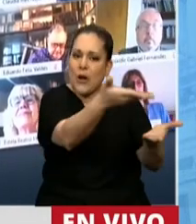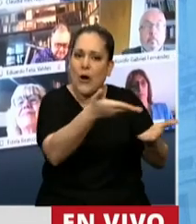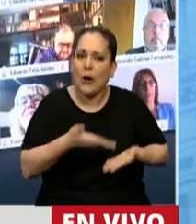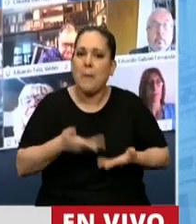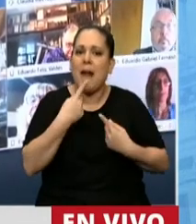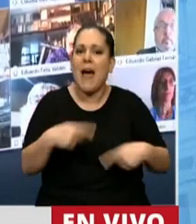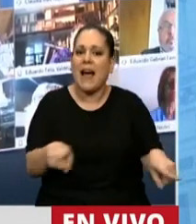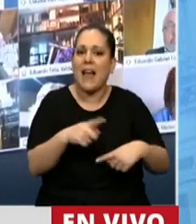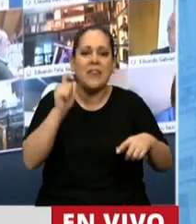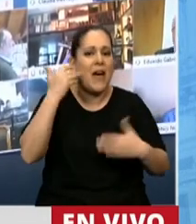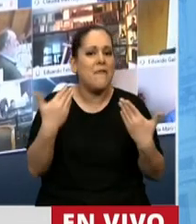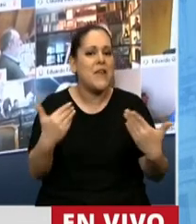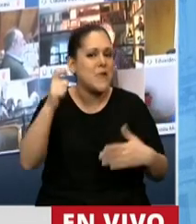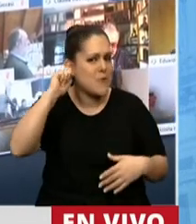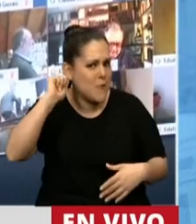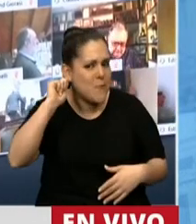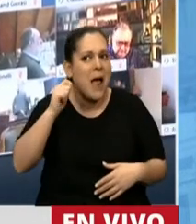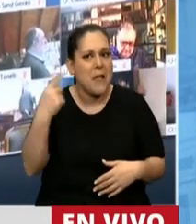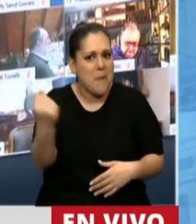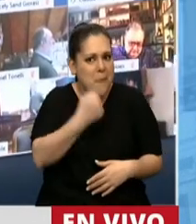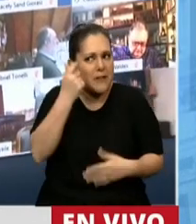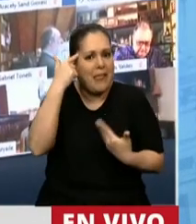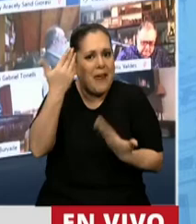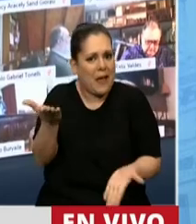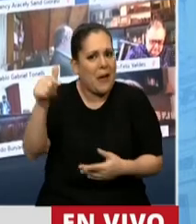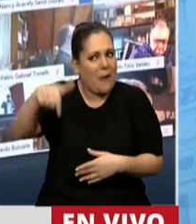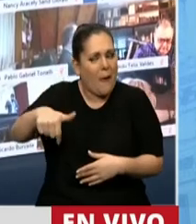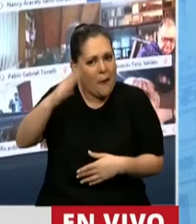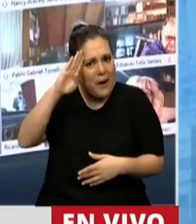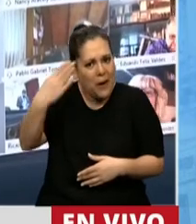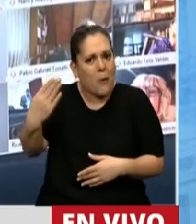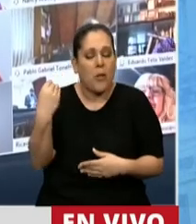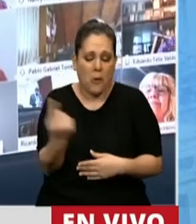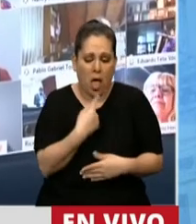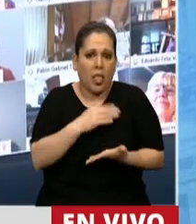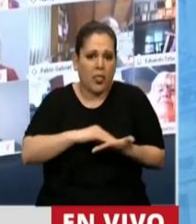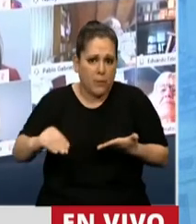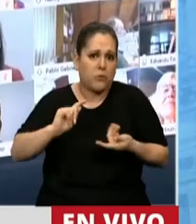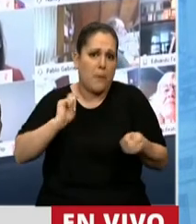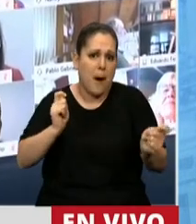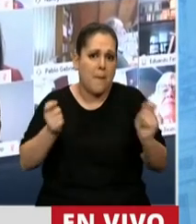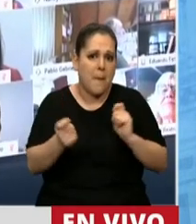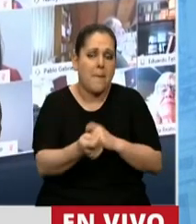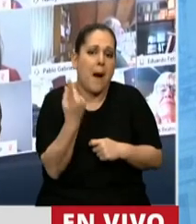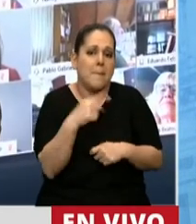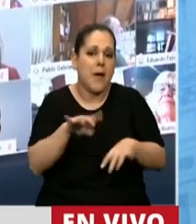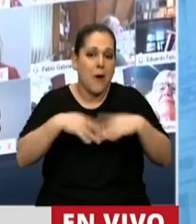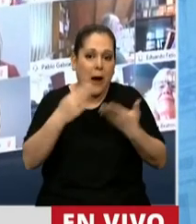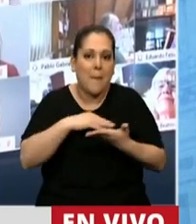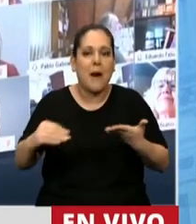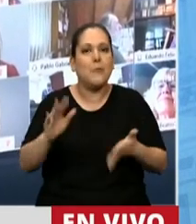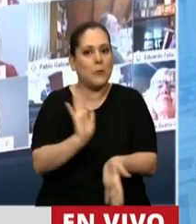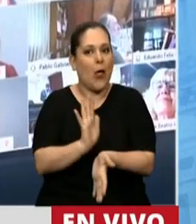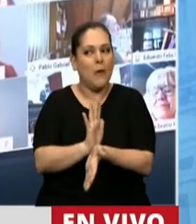parecía importante este recuerdo porque si bien los diputados cambiamos, es la memoria colectiva de esta Cámara